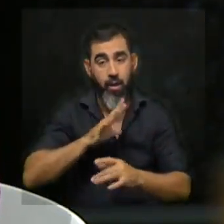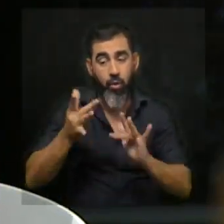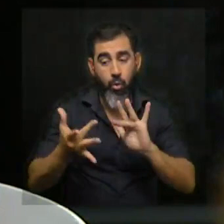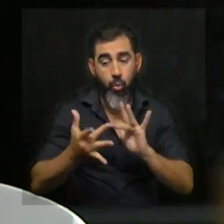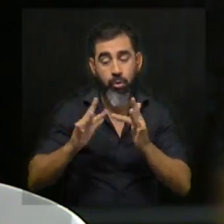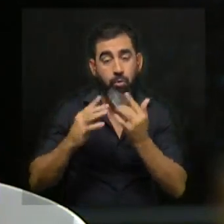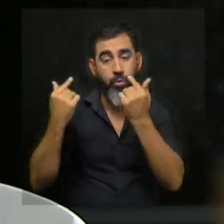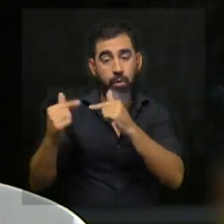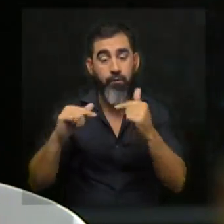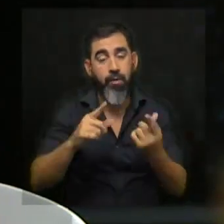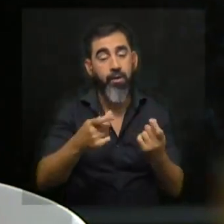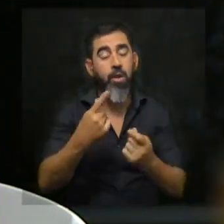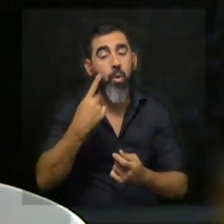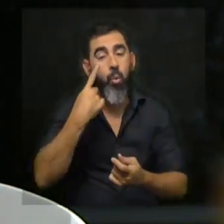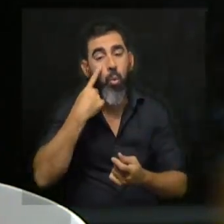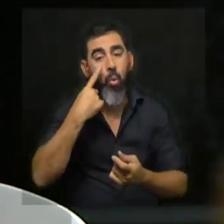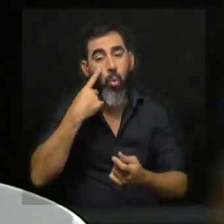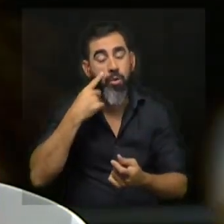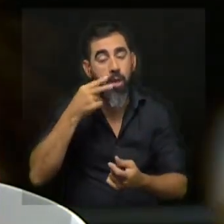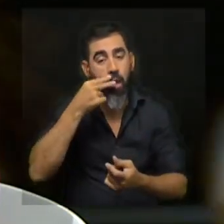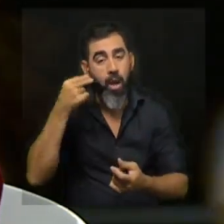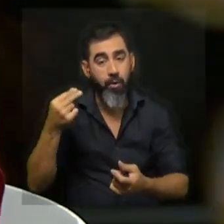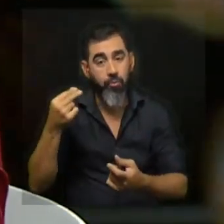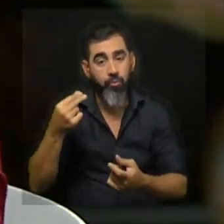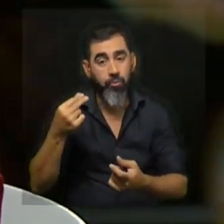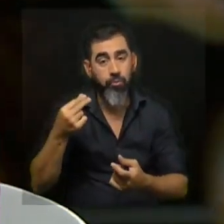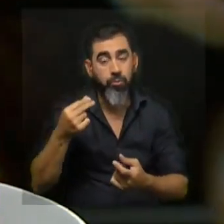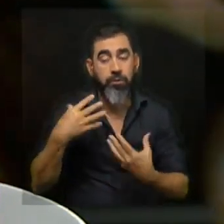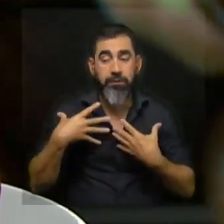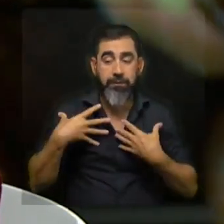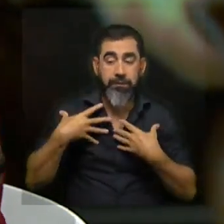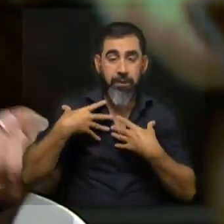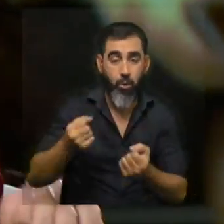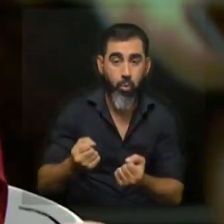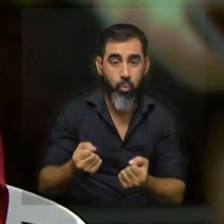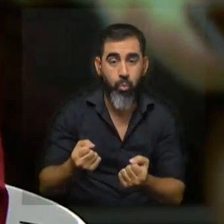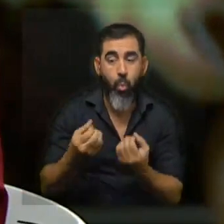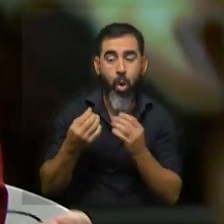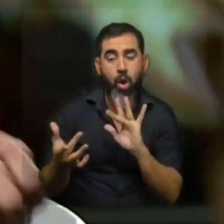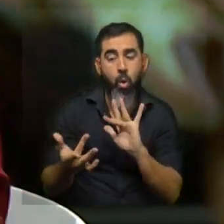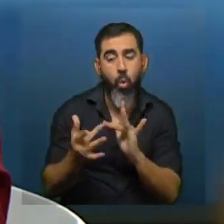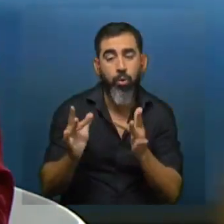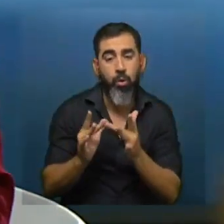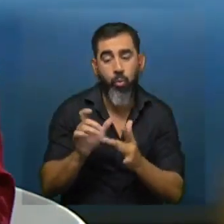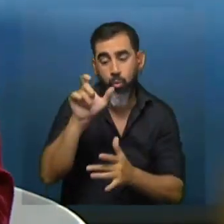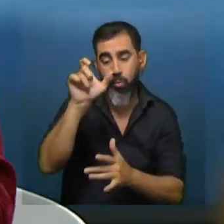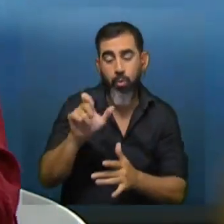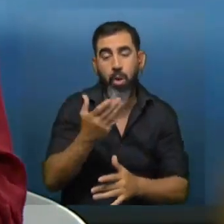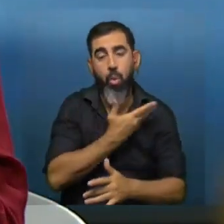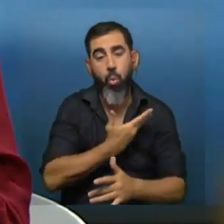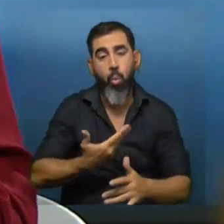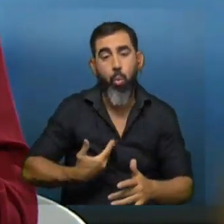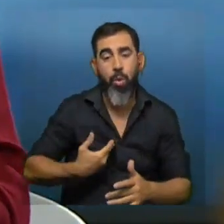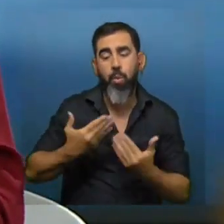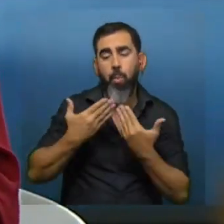otro y necesitamos conocer a estos pacientes no solamente su estado de salud sino que vínculo tienen con su tutor por ejemplo una de las preguntas